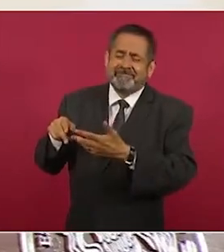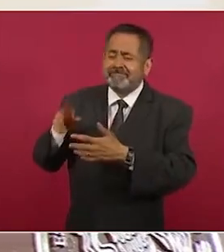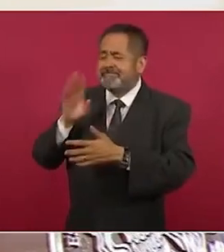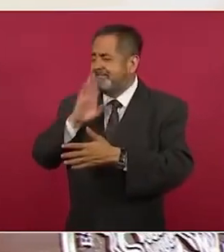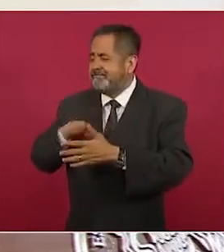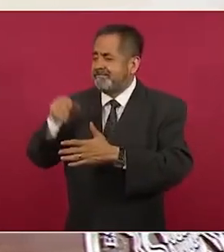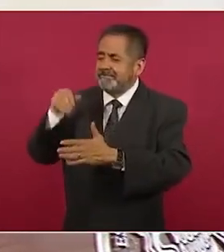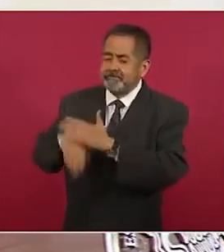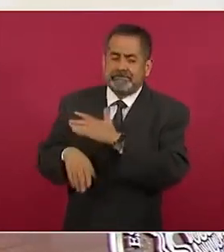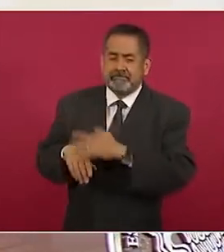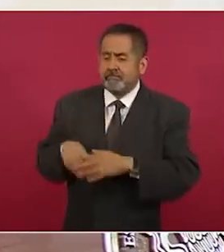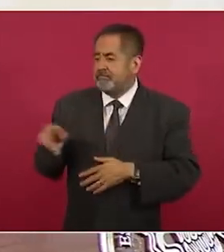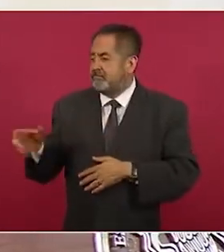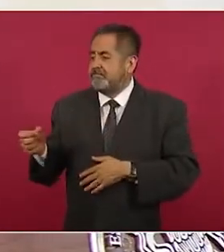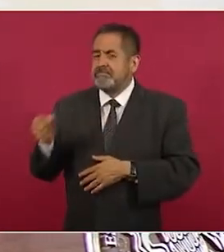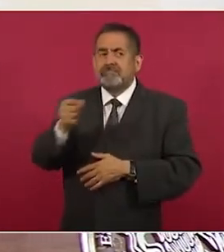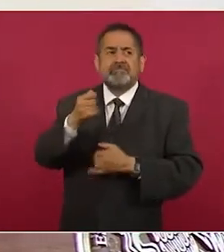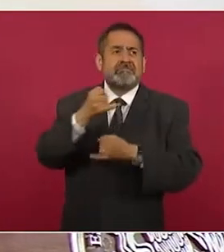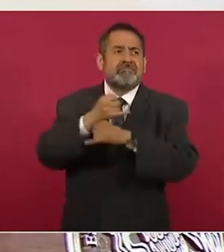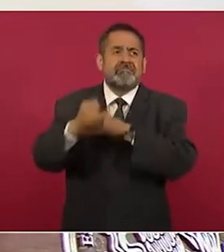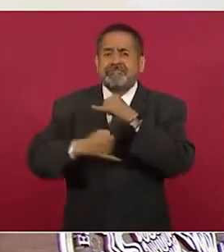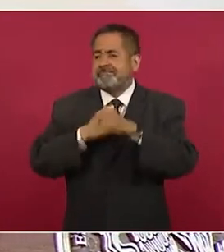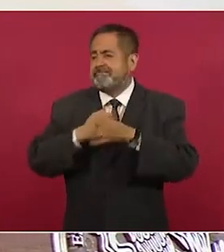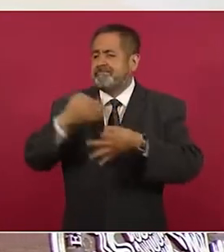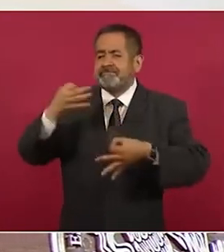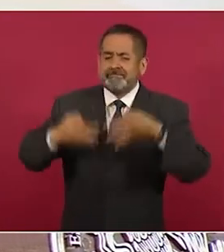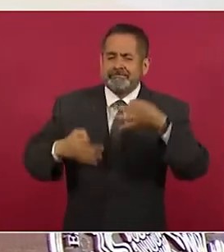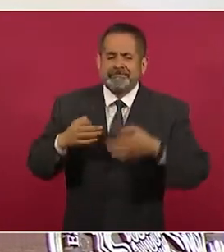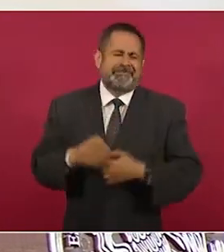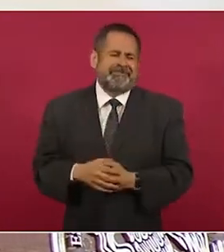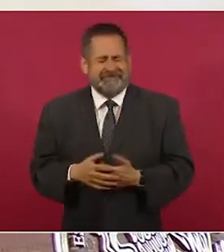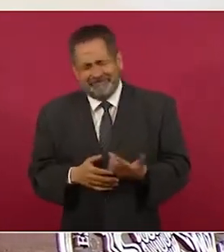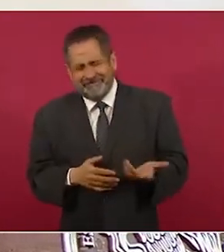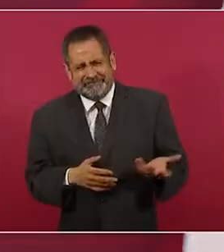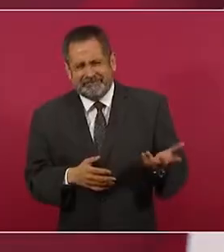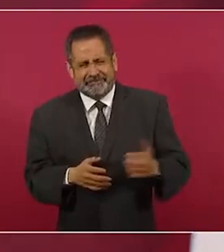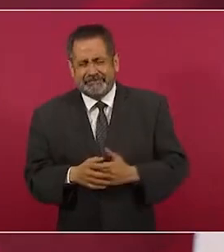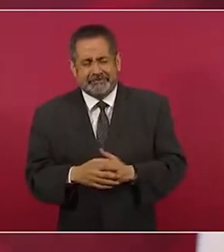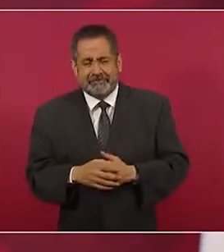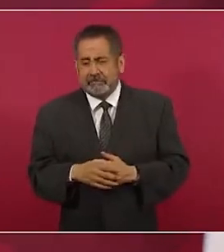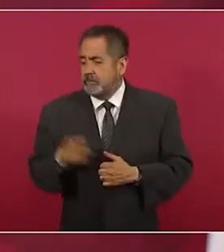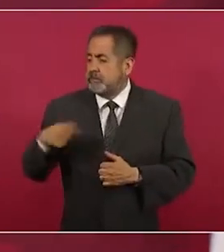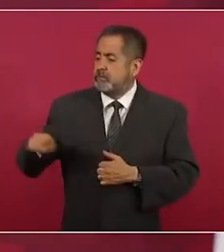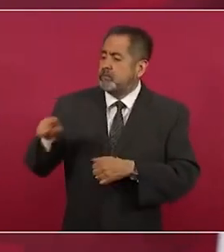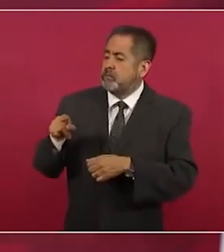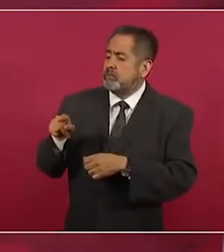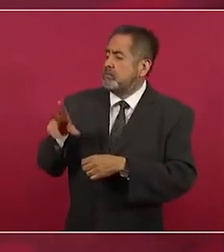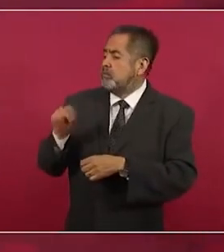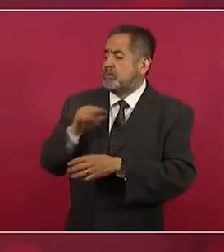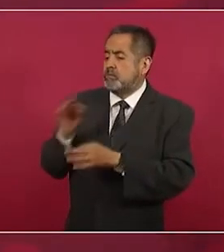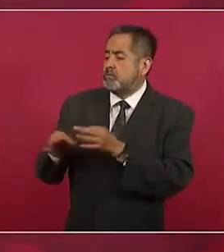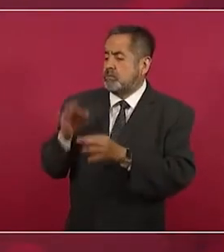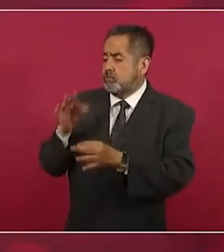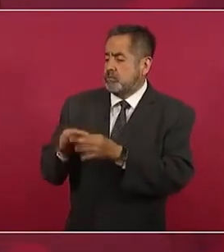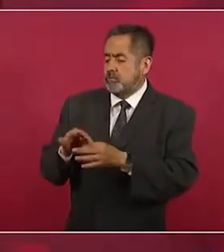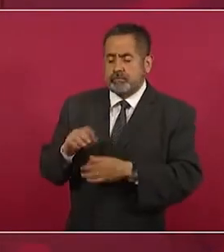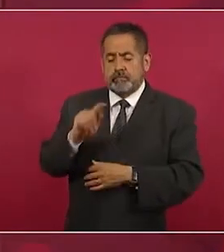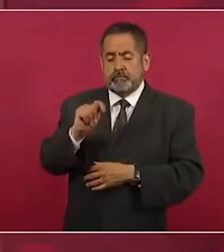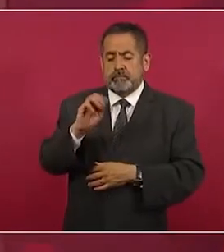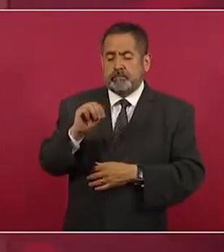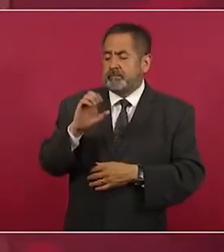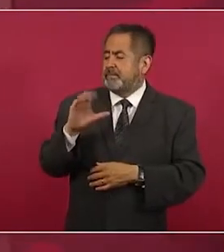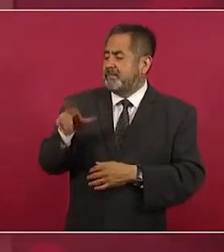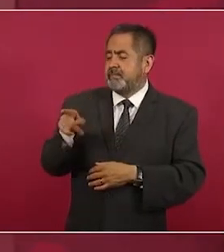llevar a tribunales internacionales, porque estábamos incumpliendo con el tratado,